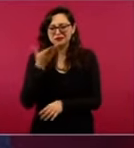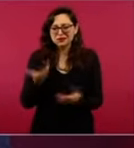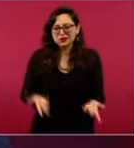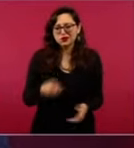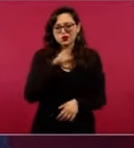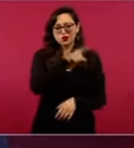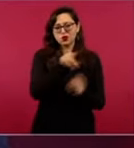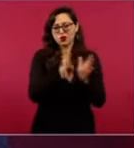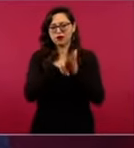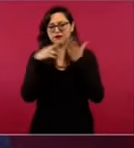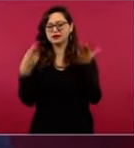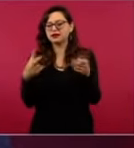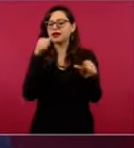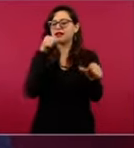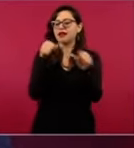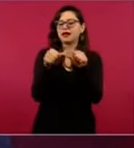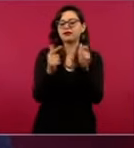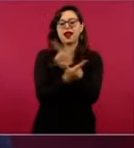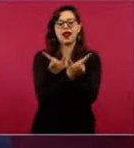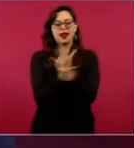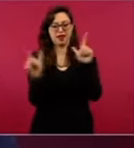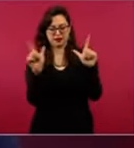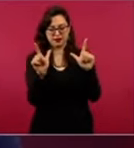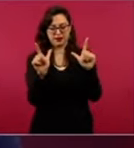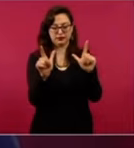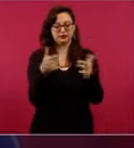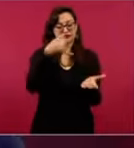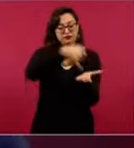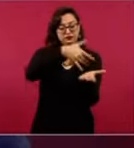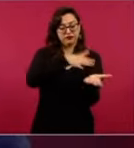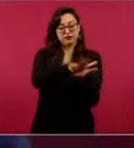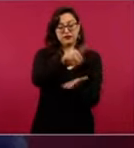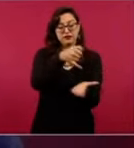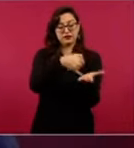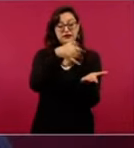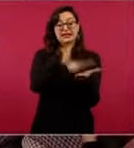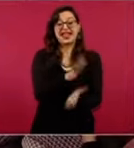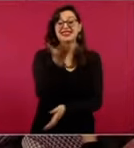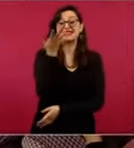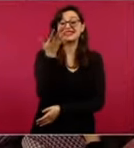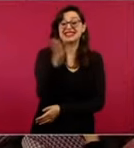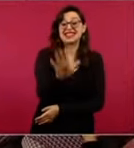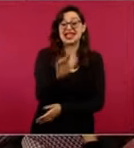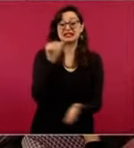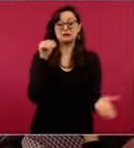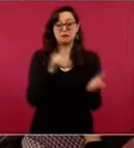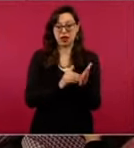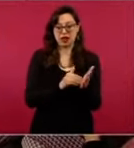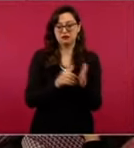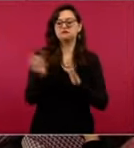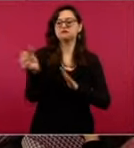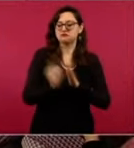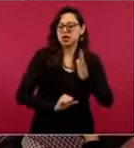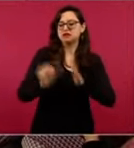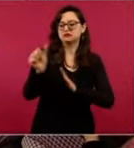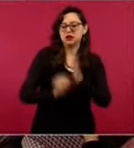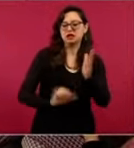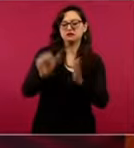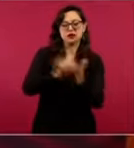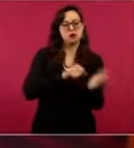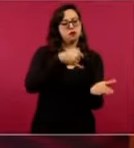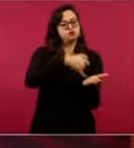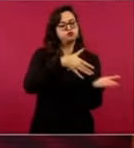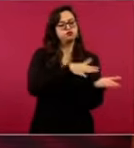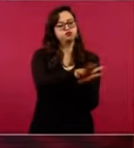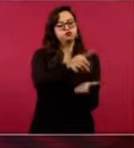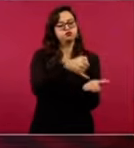Libres, hacían 10 mil ejemplares cada mes y el gobierno les